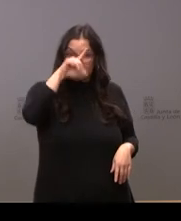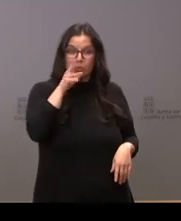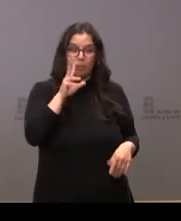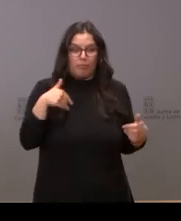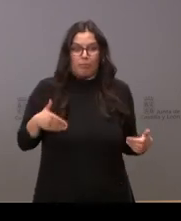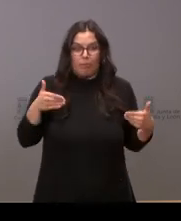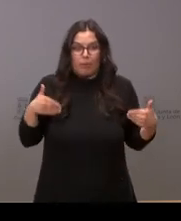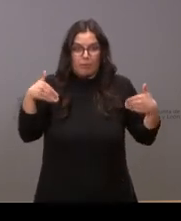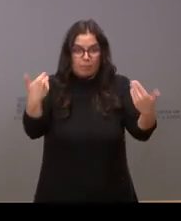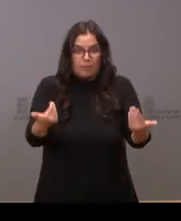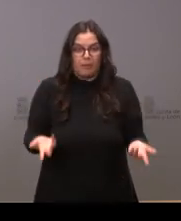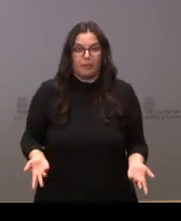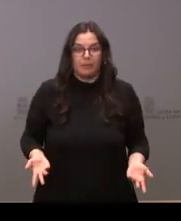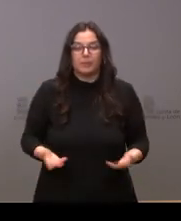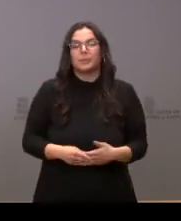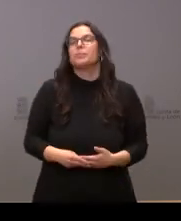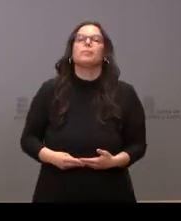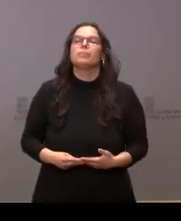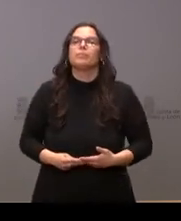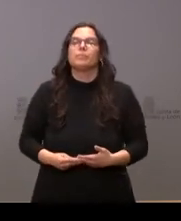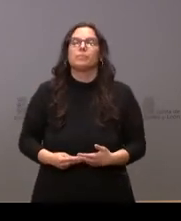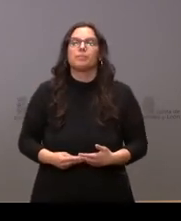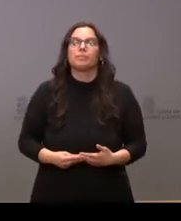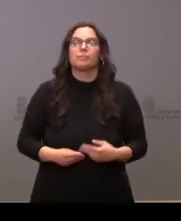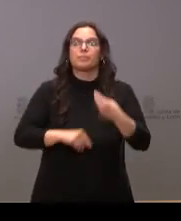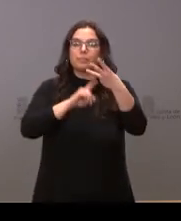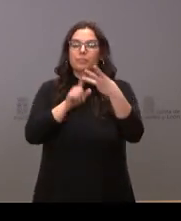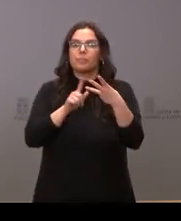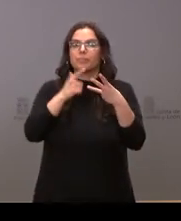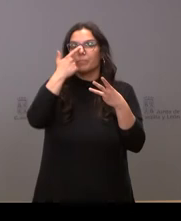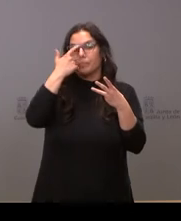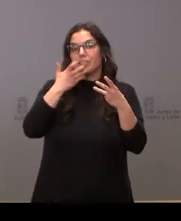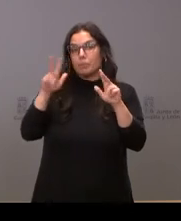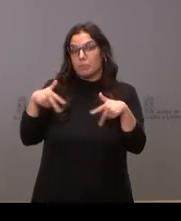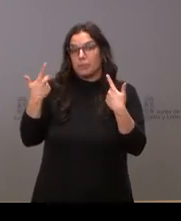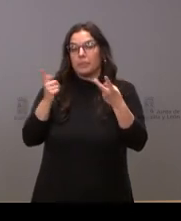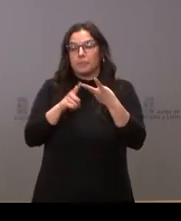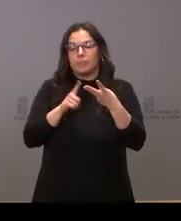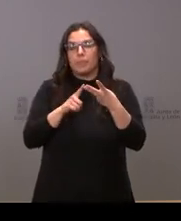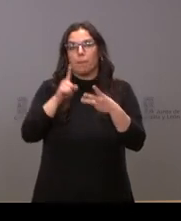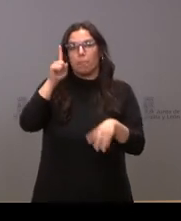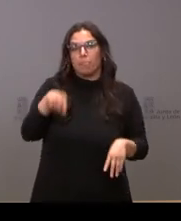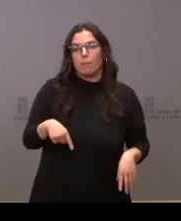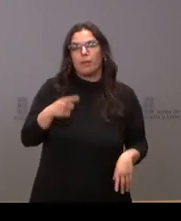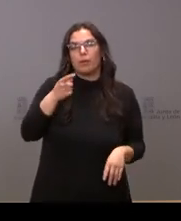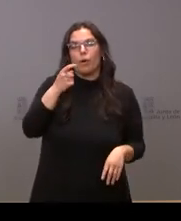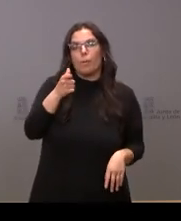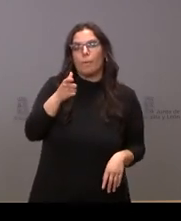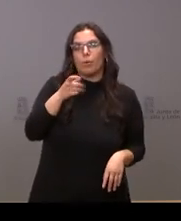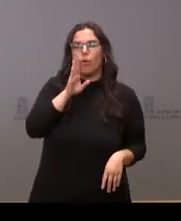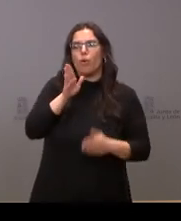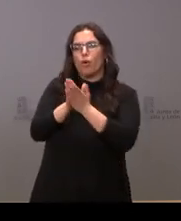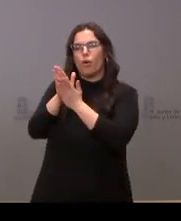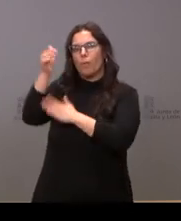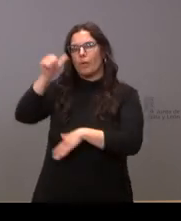marcha de toma de posesión del nuevo gobierno y en último término si me permite también un poco recoger una pregunta de mi